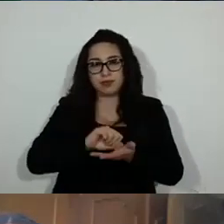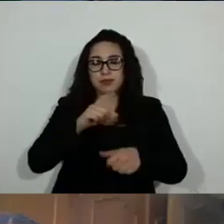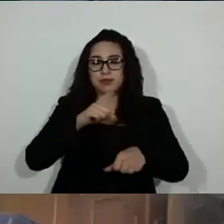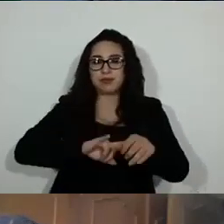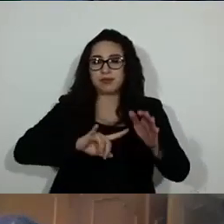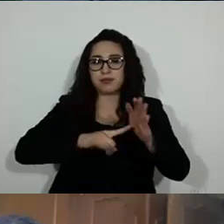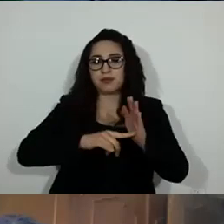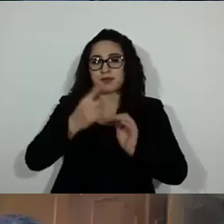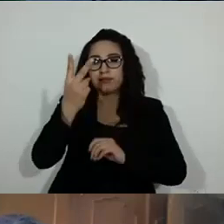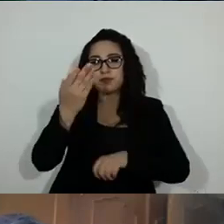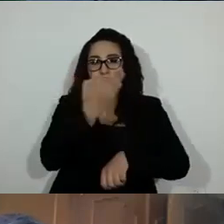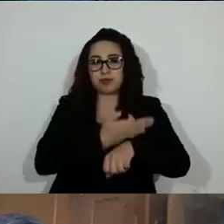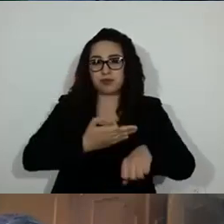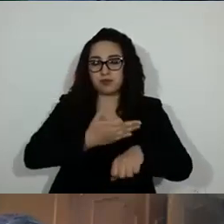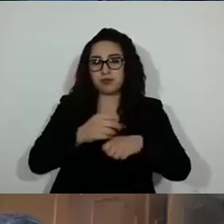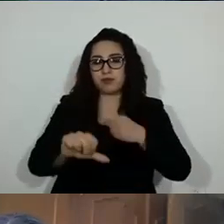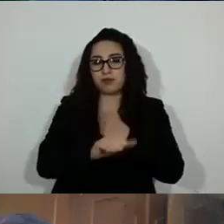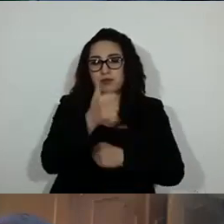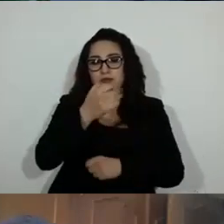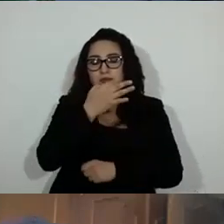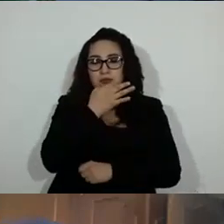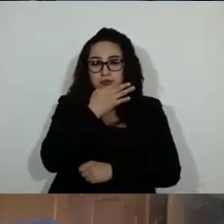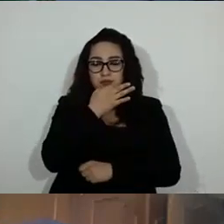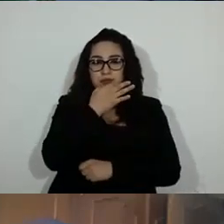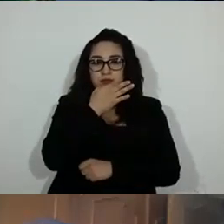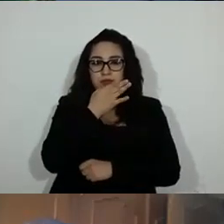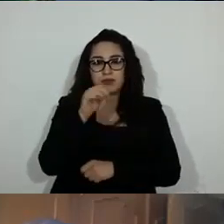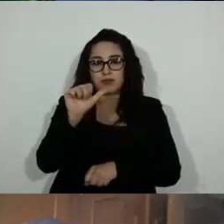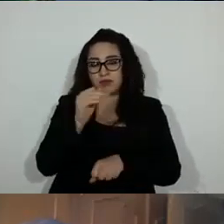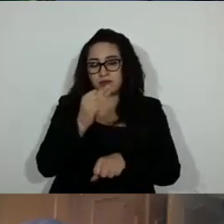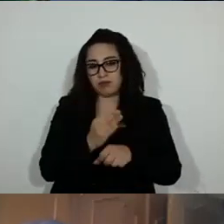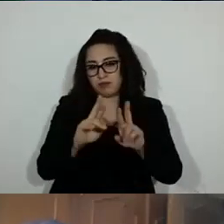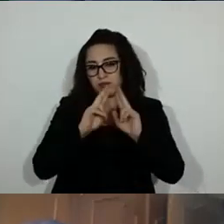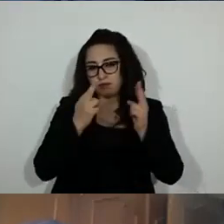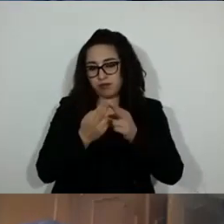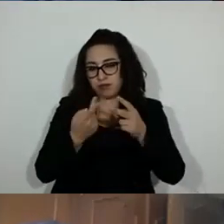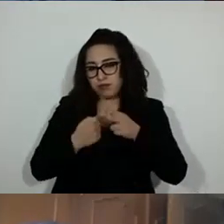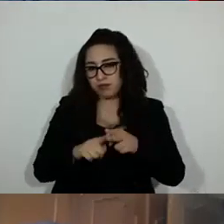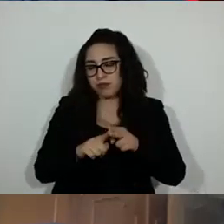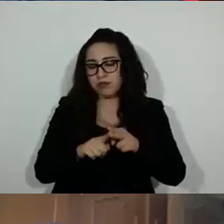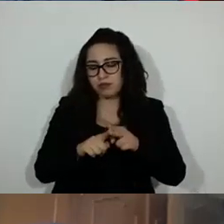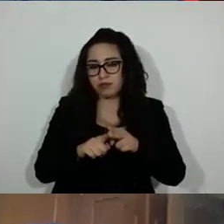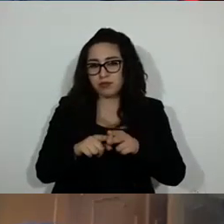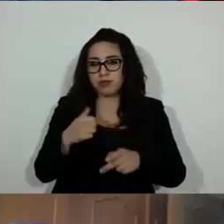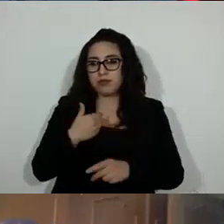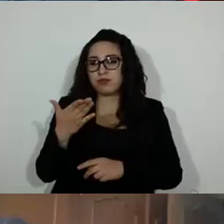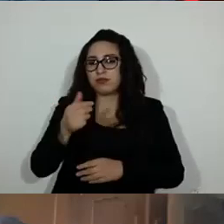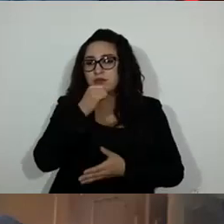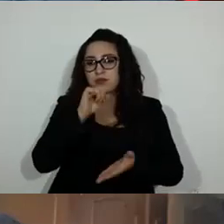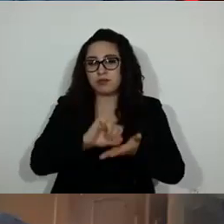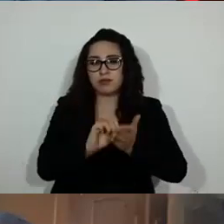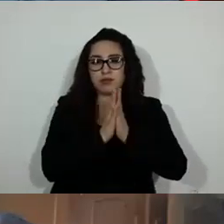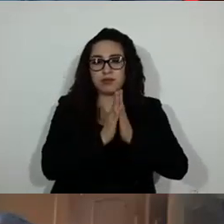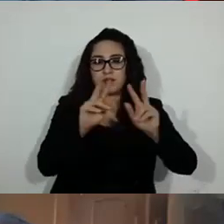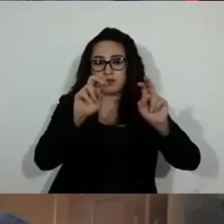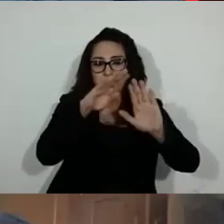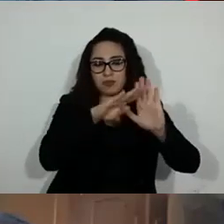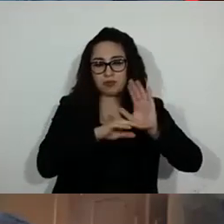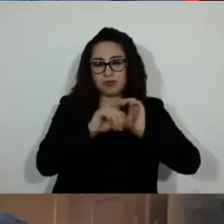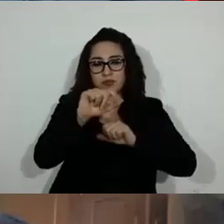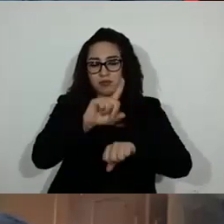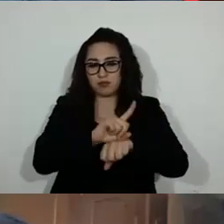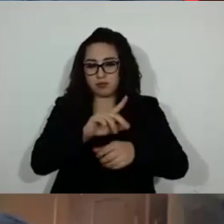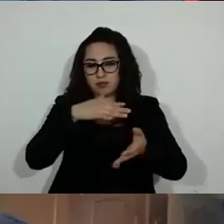catorce, once horas, se abre la sesión. Le solicito al diputado secretario proceder a dar lectura al orden del día,